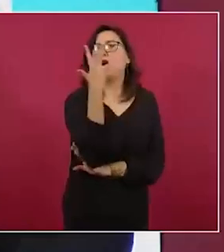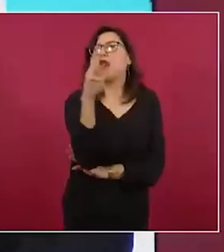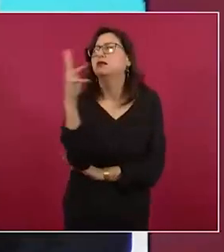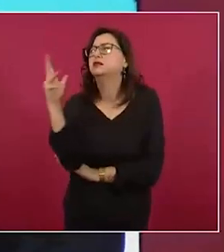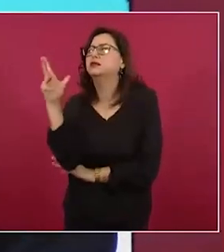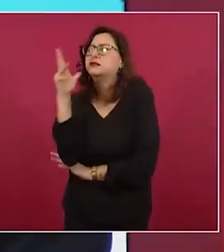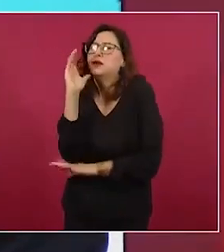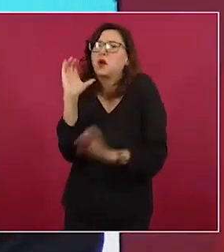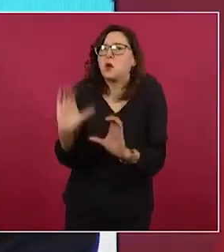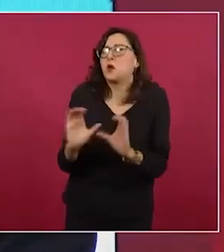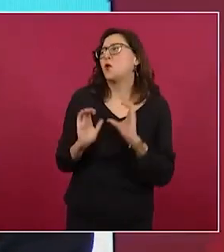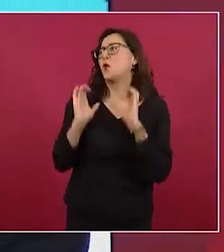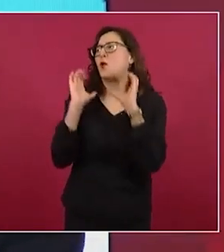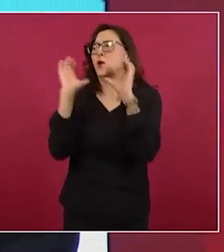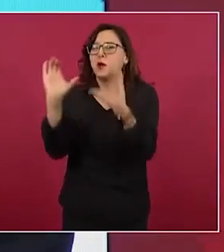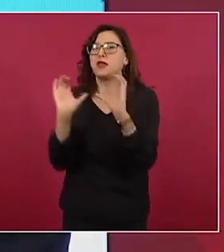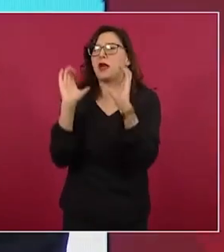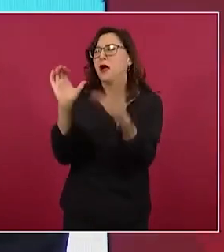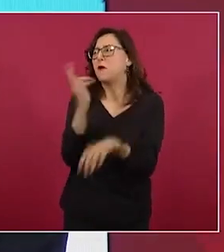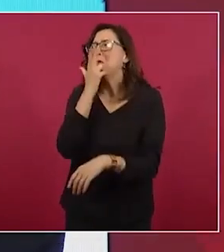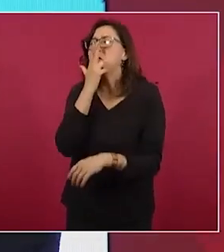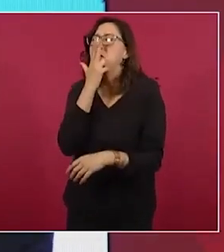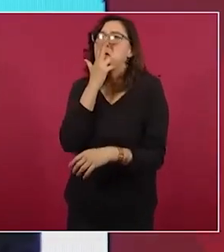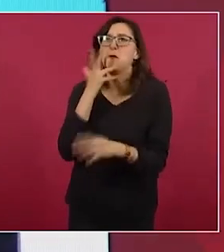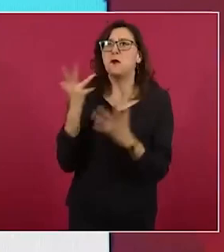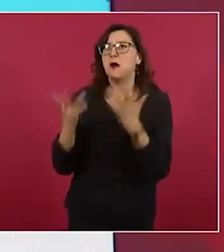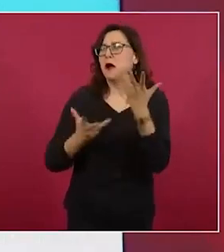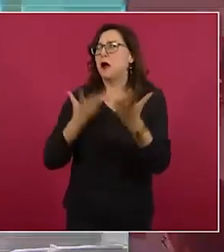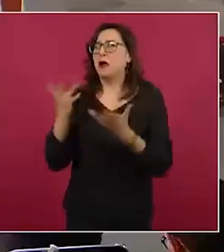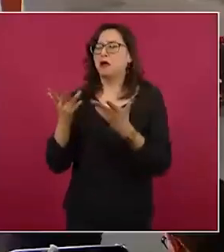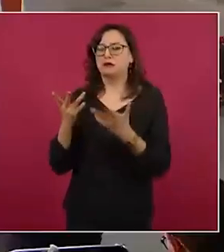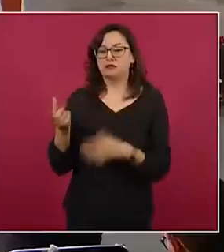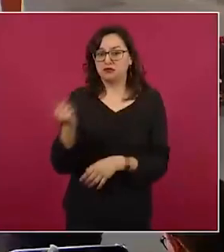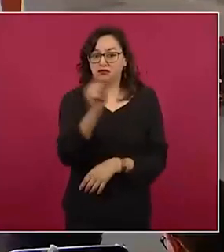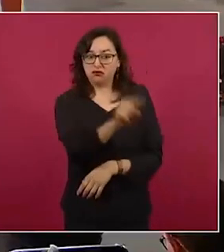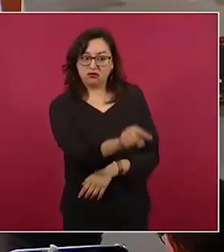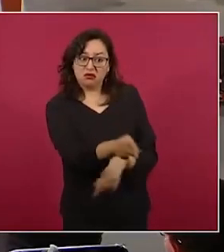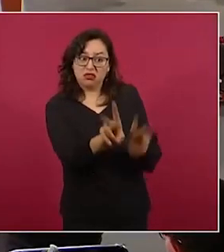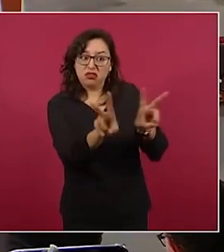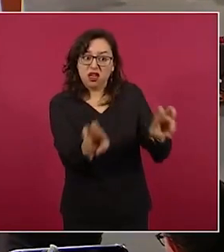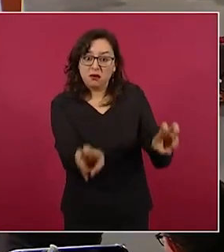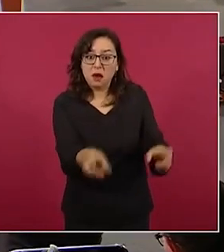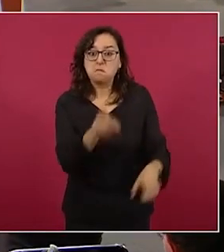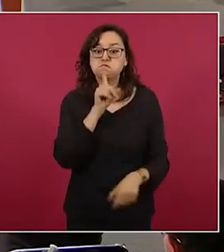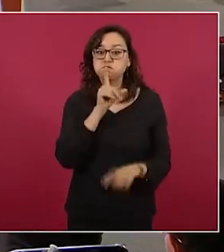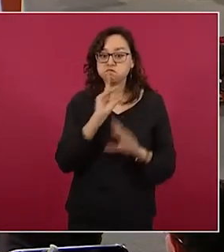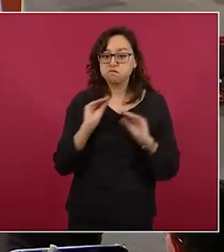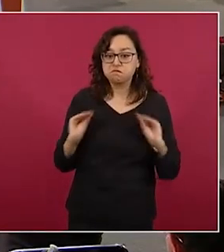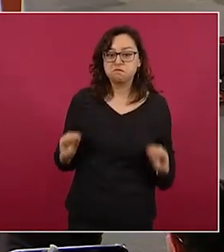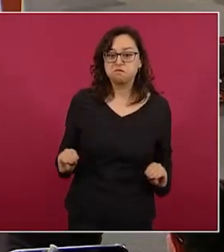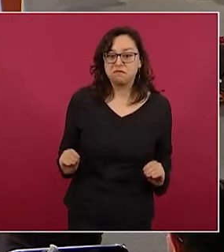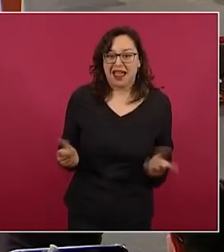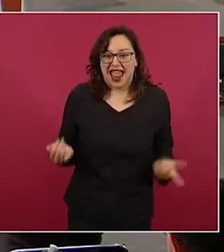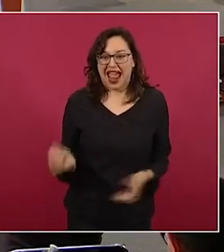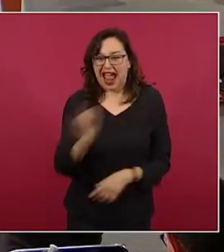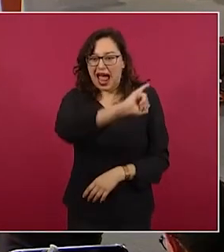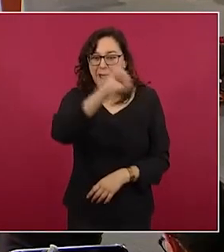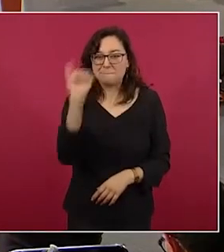jamás dijeron nada. Y es una destrucción